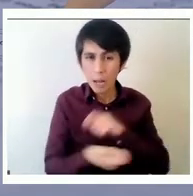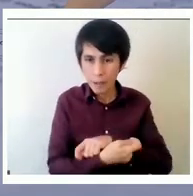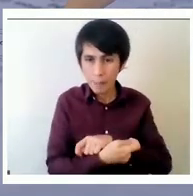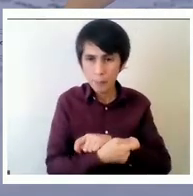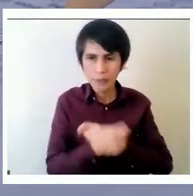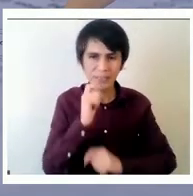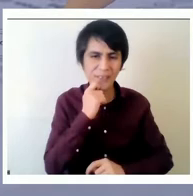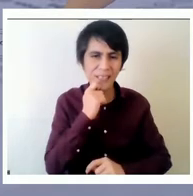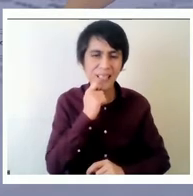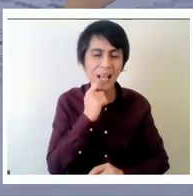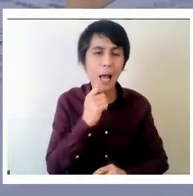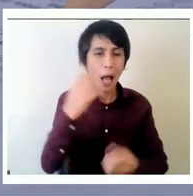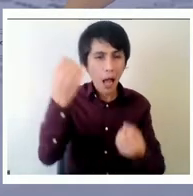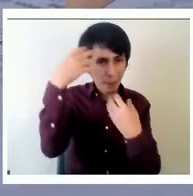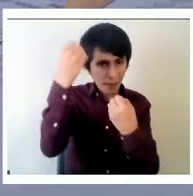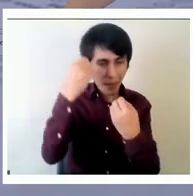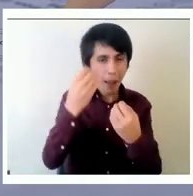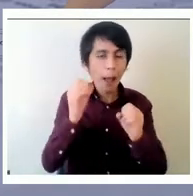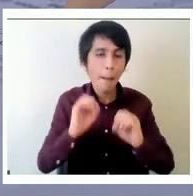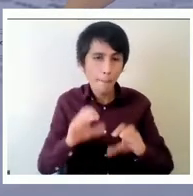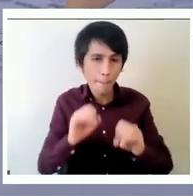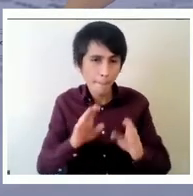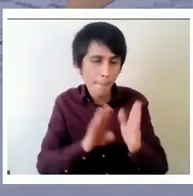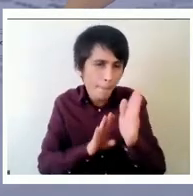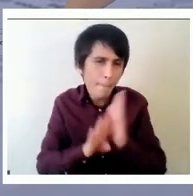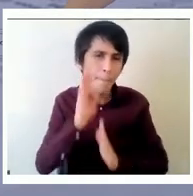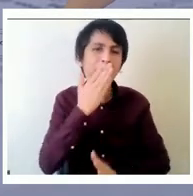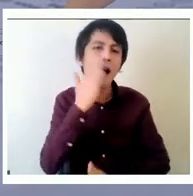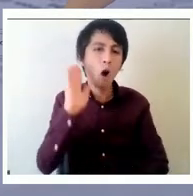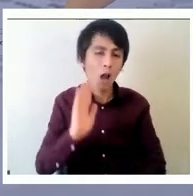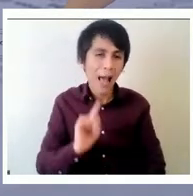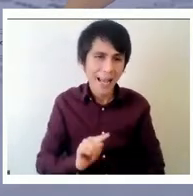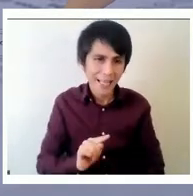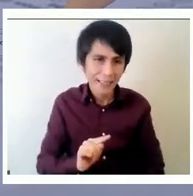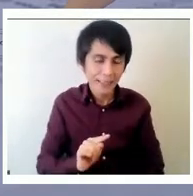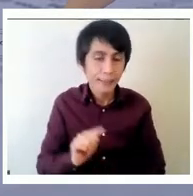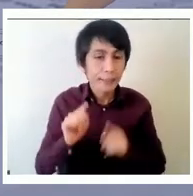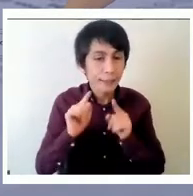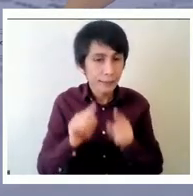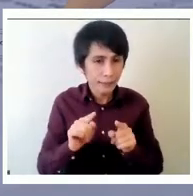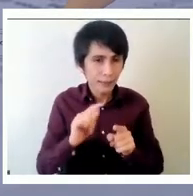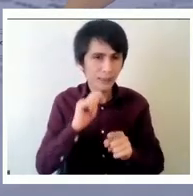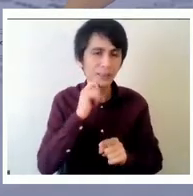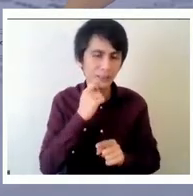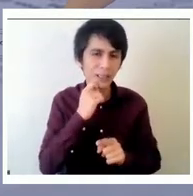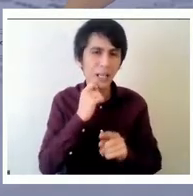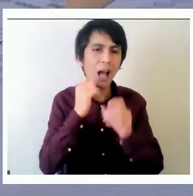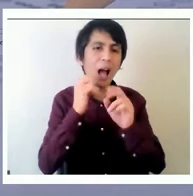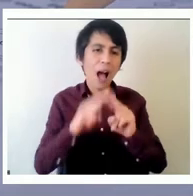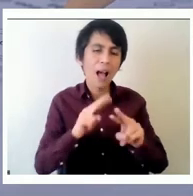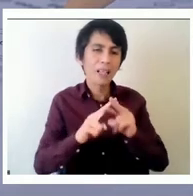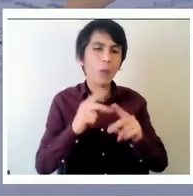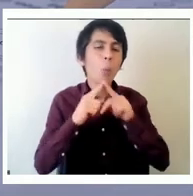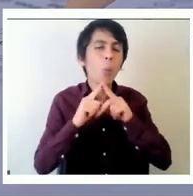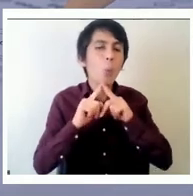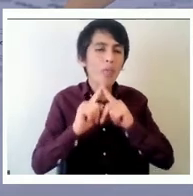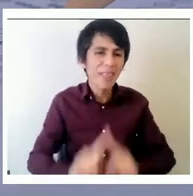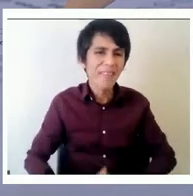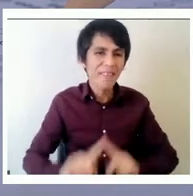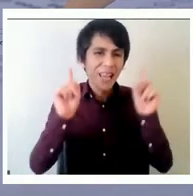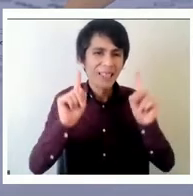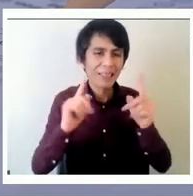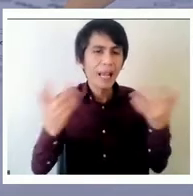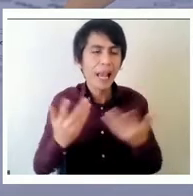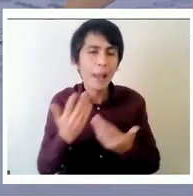enseñanza y que esto también haga una diferencia en la calidad del aprendizaje